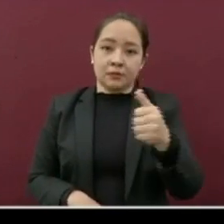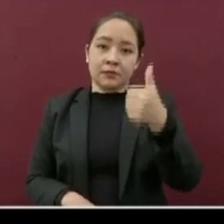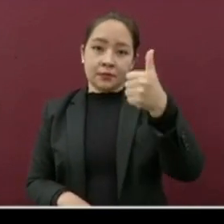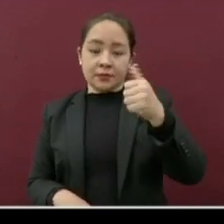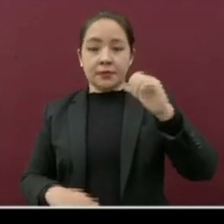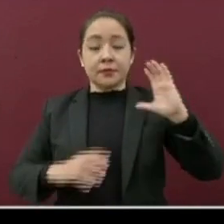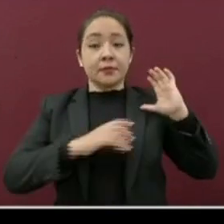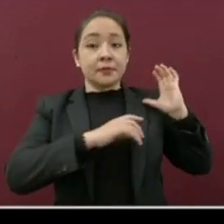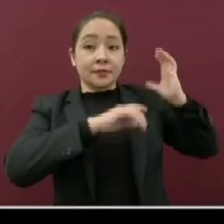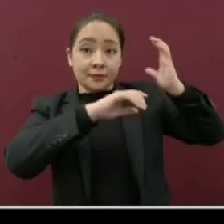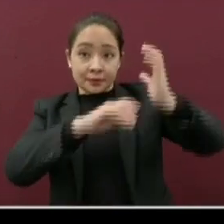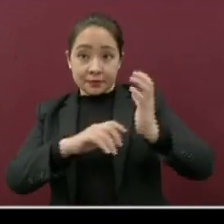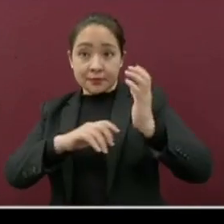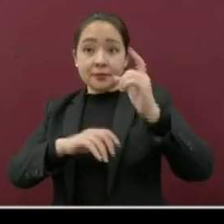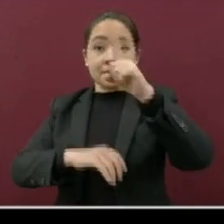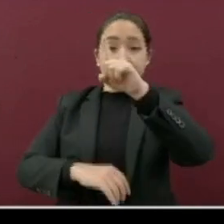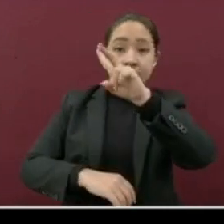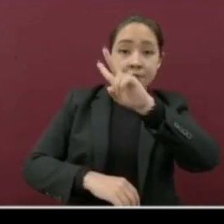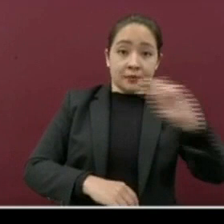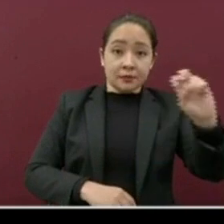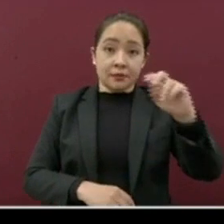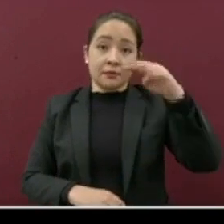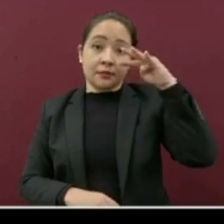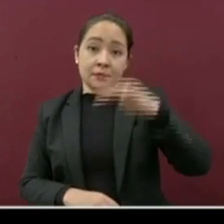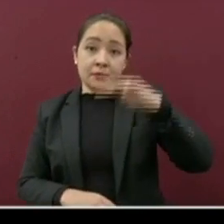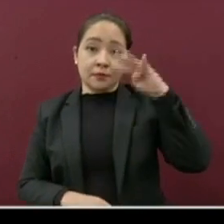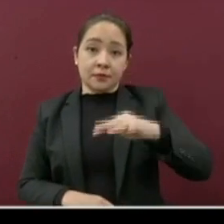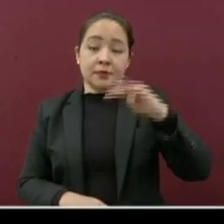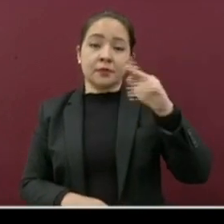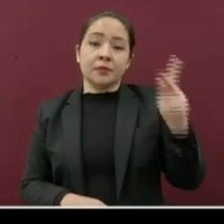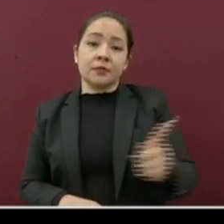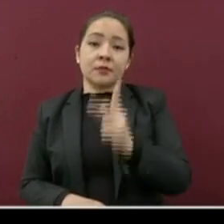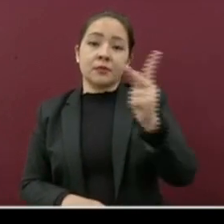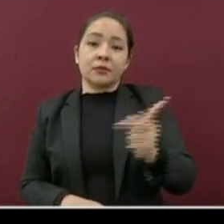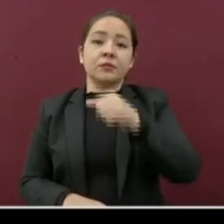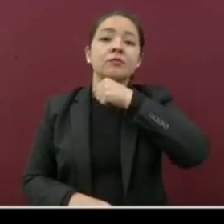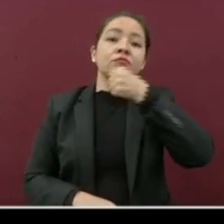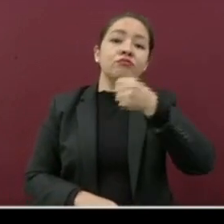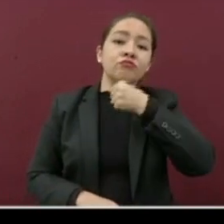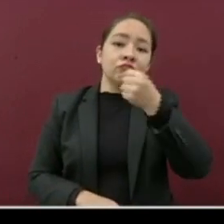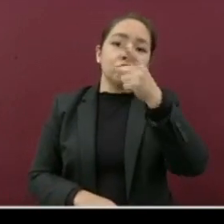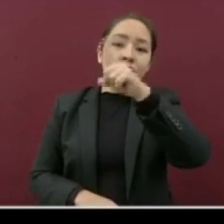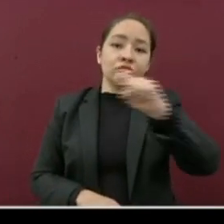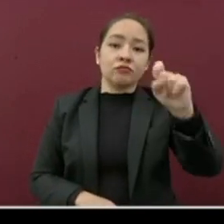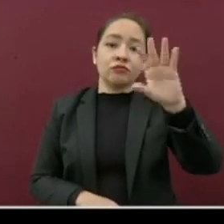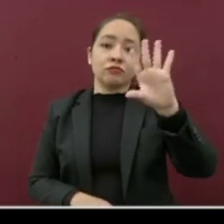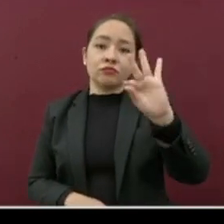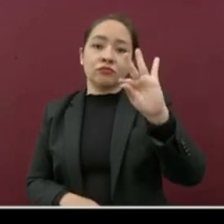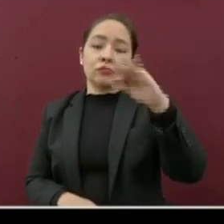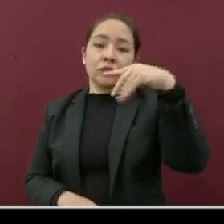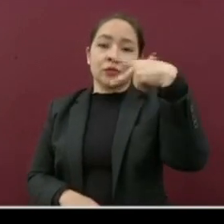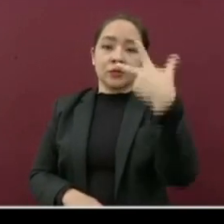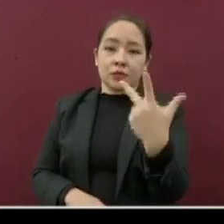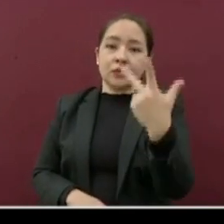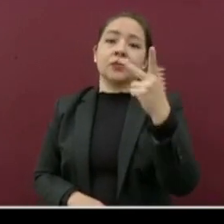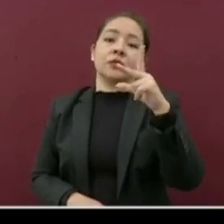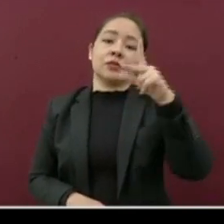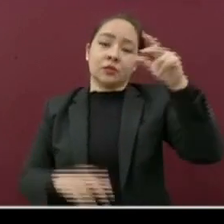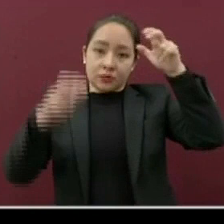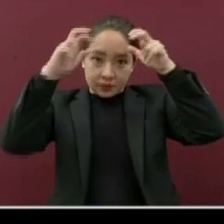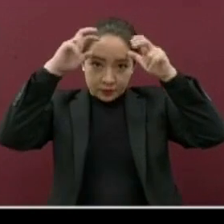Alamotemapache, con 219. Pueblo Viejo, 148. Mizantla,